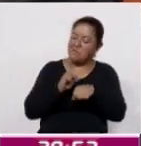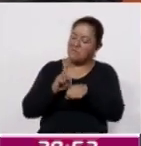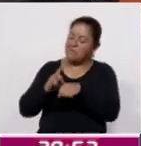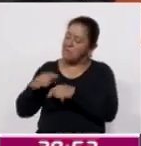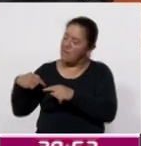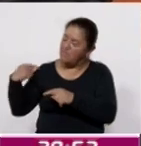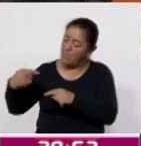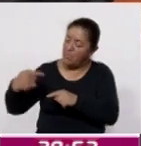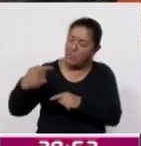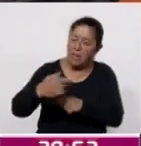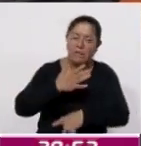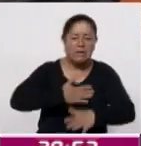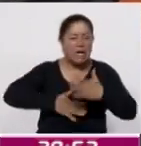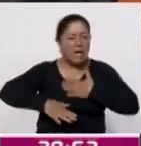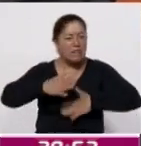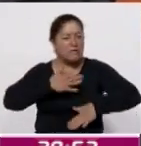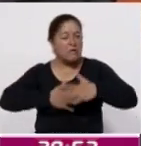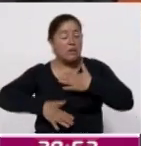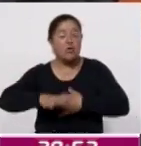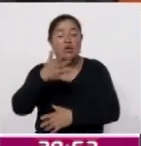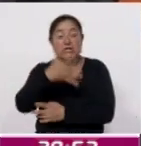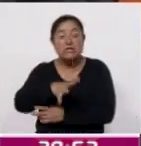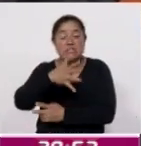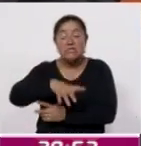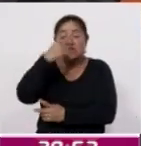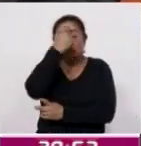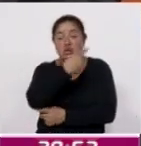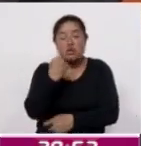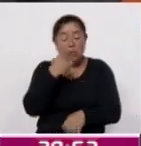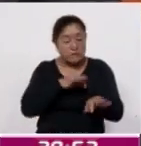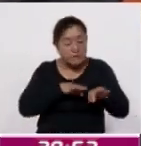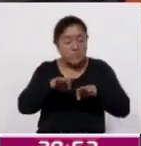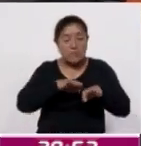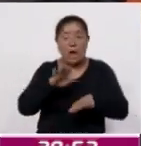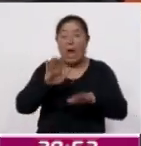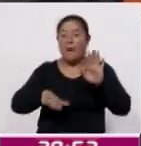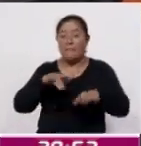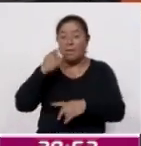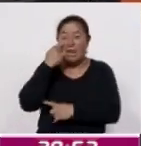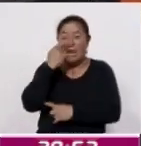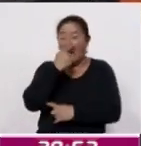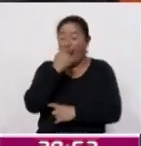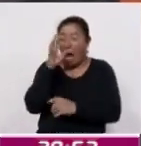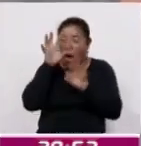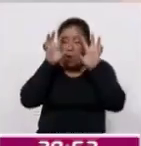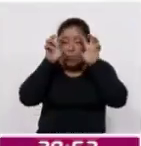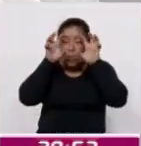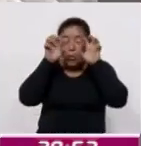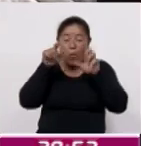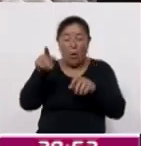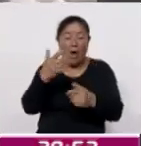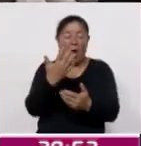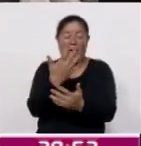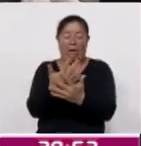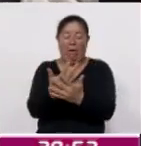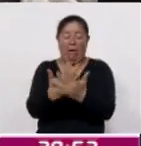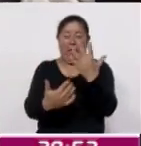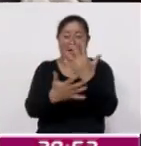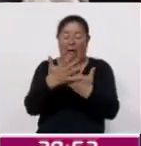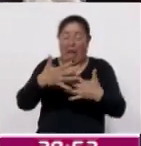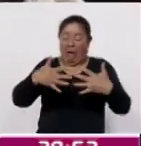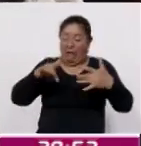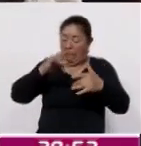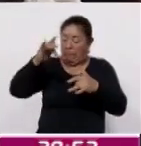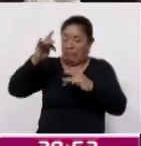cansado estar trabajando más de 10 horas al día, a veces nos arden los ojos, nos duelen las manos, los pies. Otro ganador